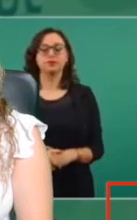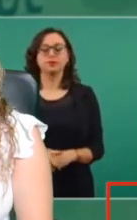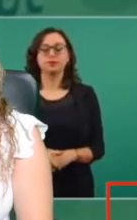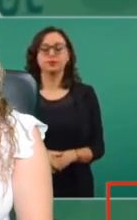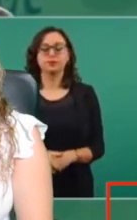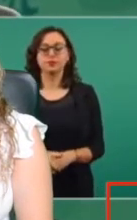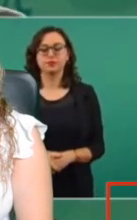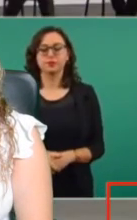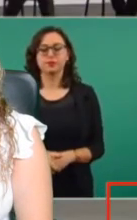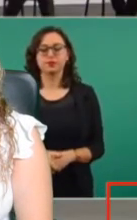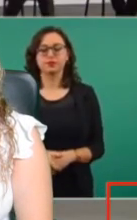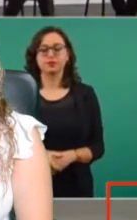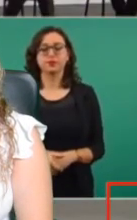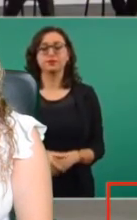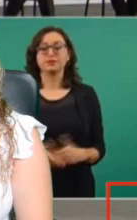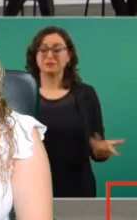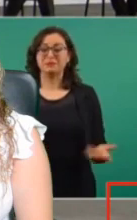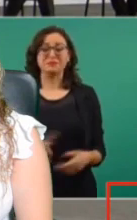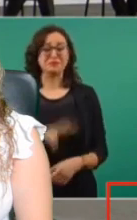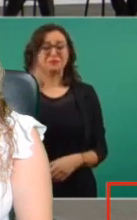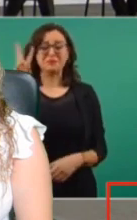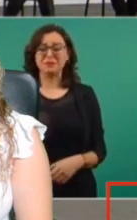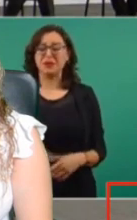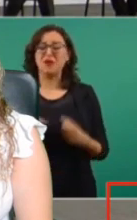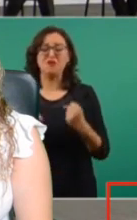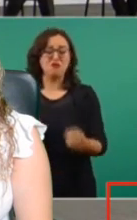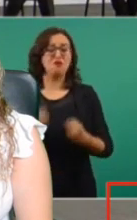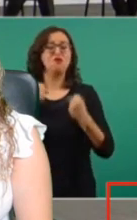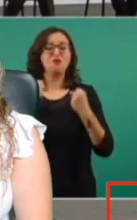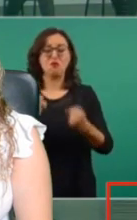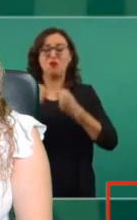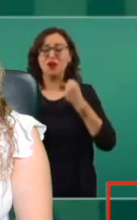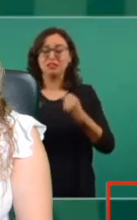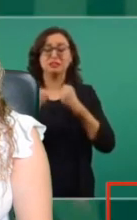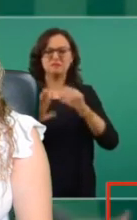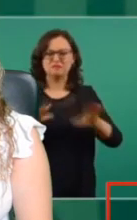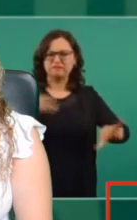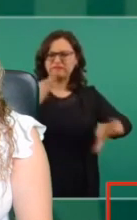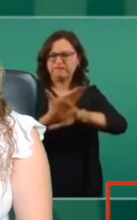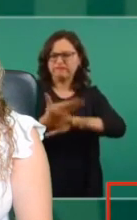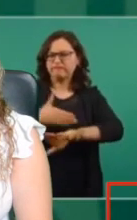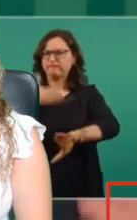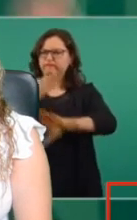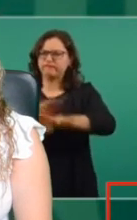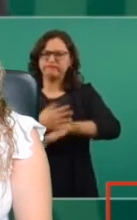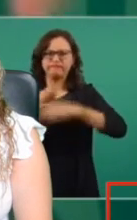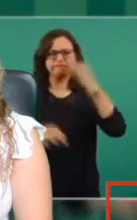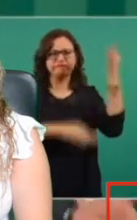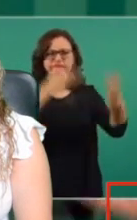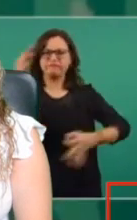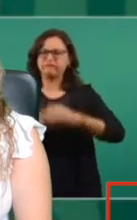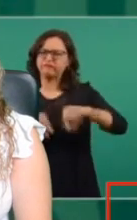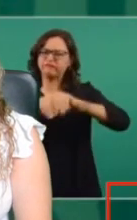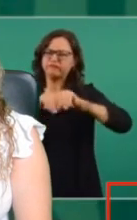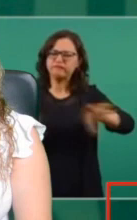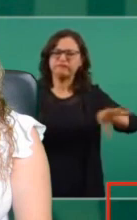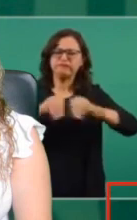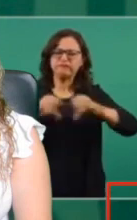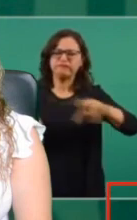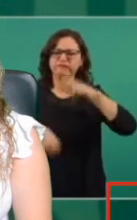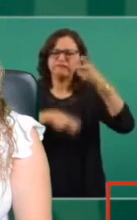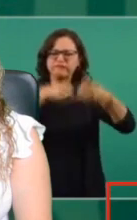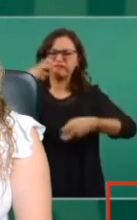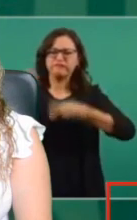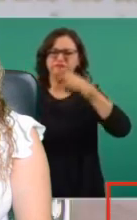Entonces, mucha guerra sucia, bueno, en todos los medios todavía, si estoy